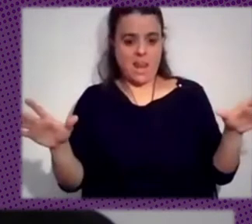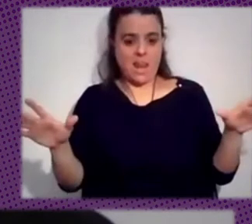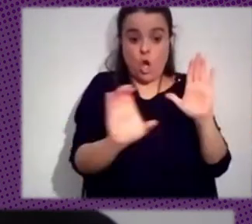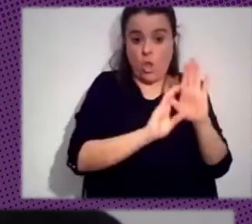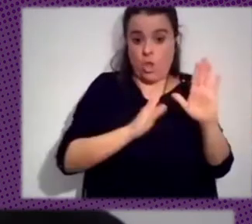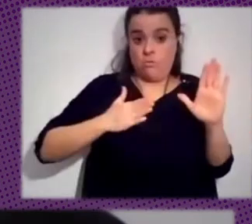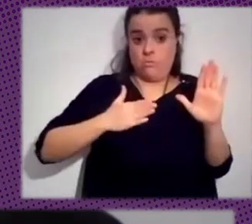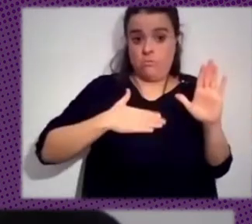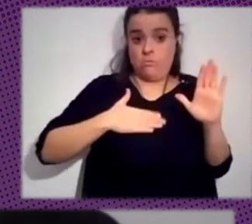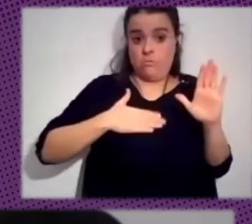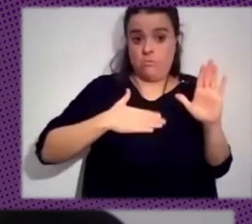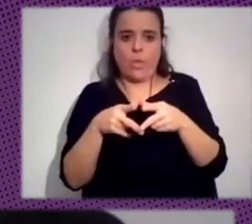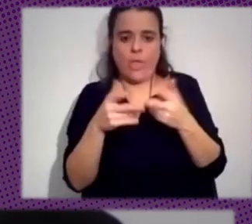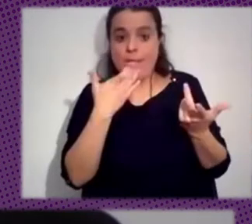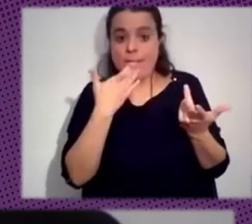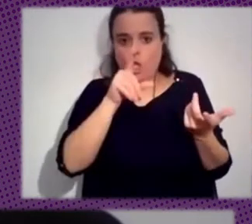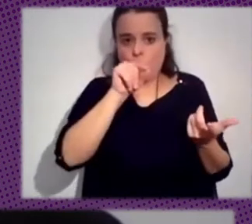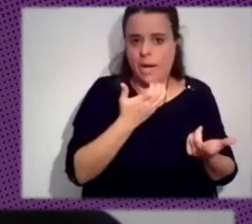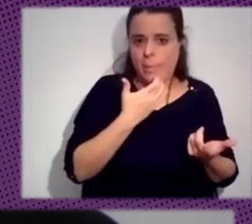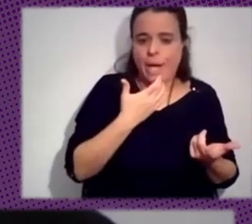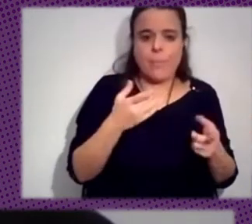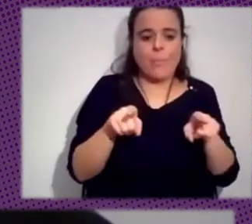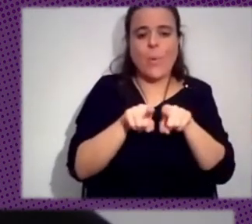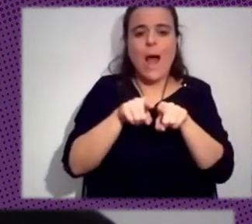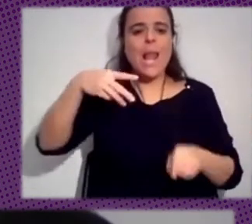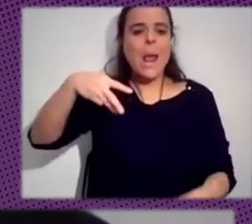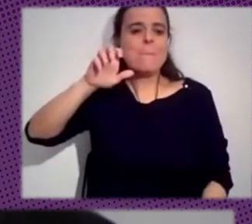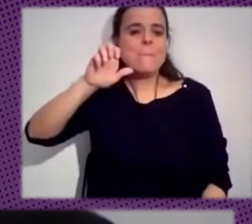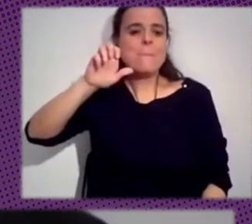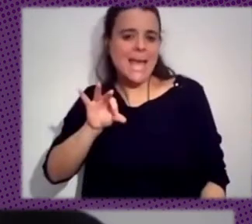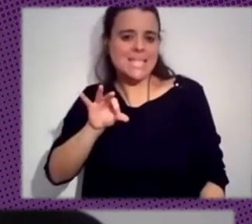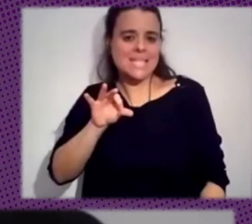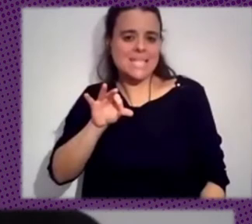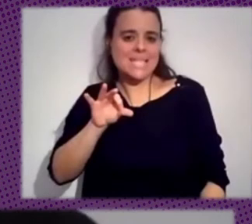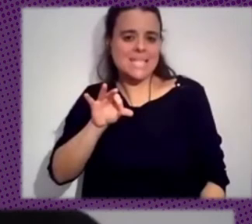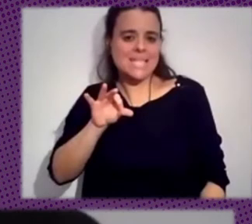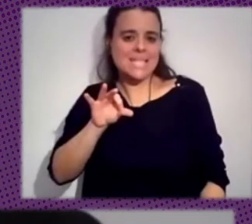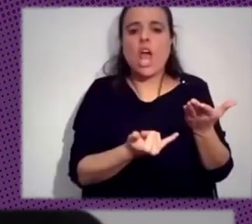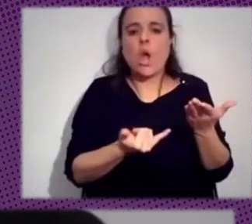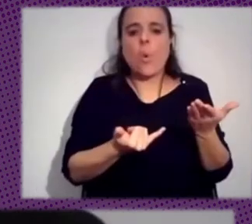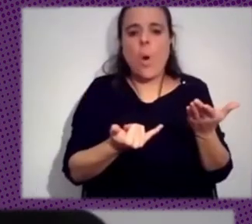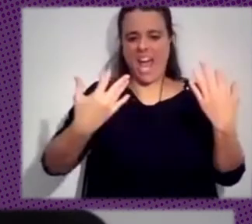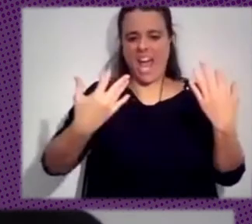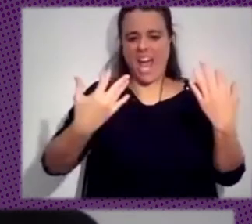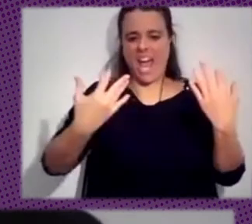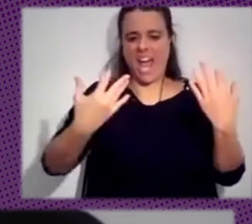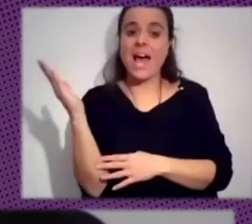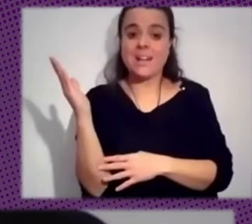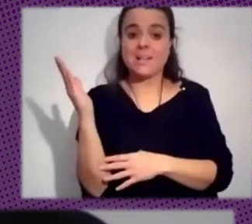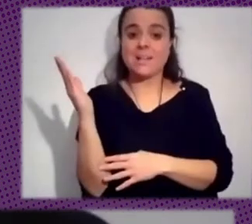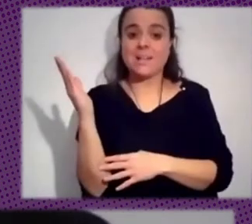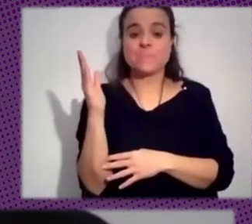Twitter, que utilice memes, que utilice un lenguaje coloquial. También identificar claramente al oponente, porque muchas veces cuando se hacen este tipo de